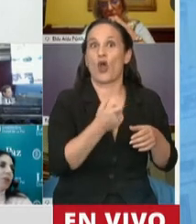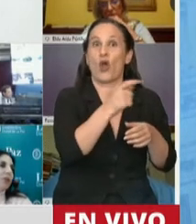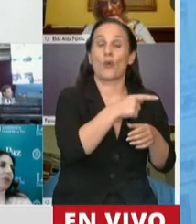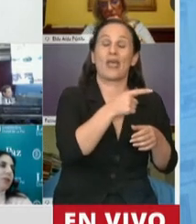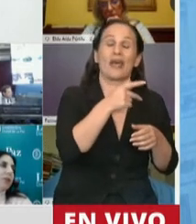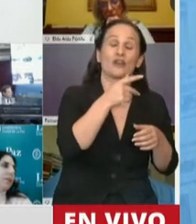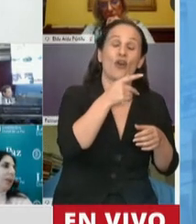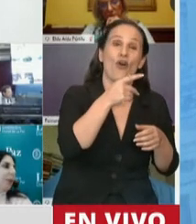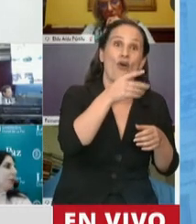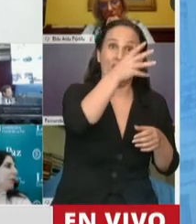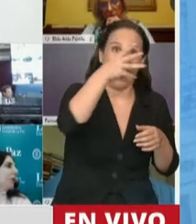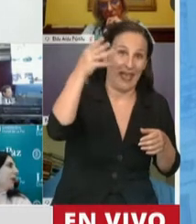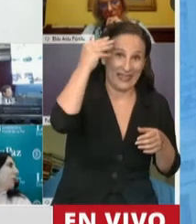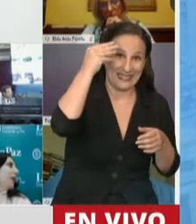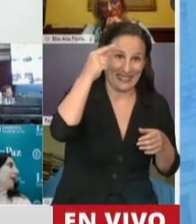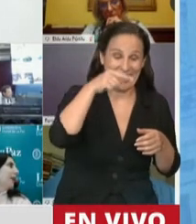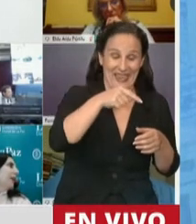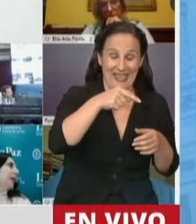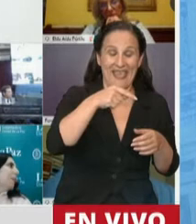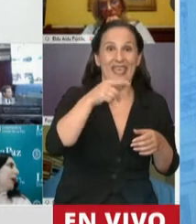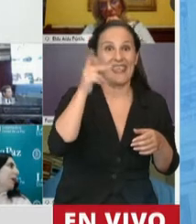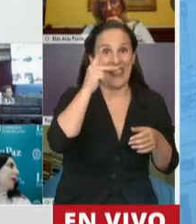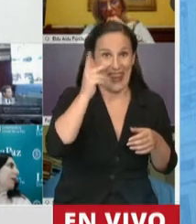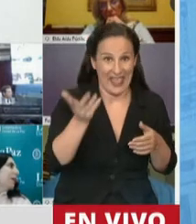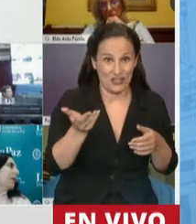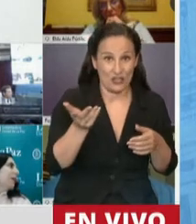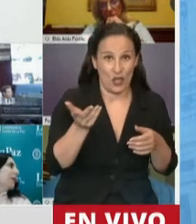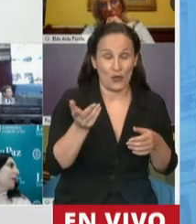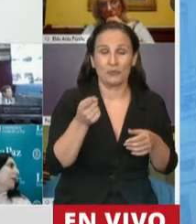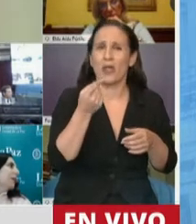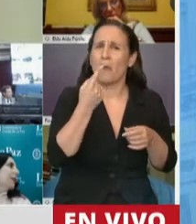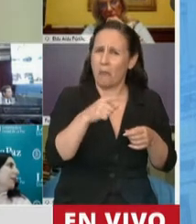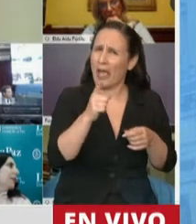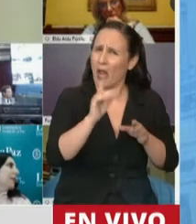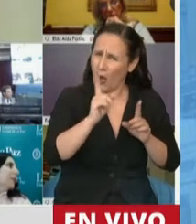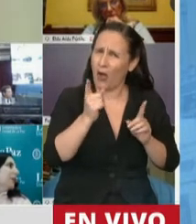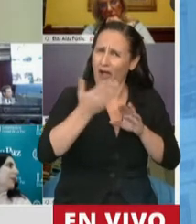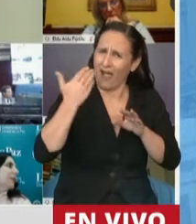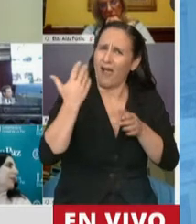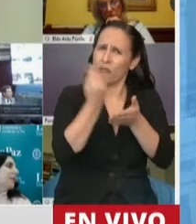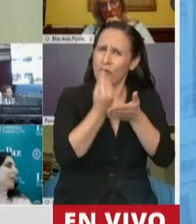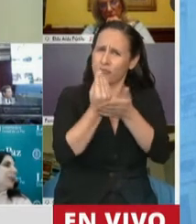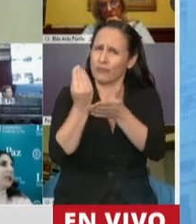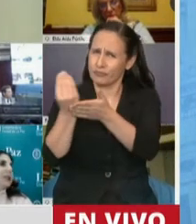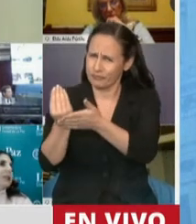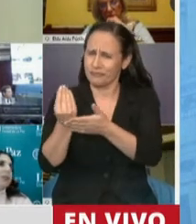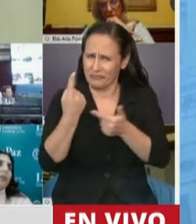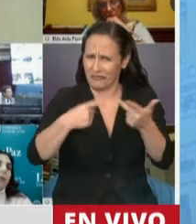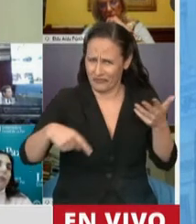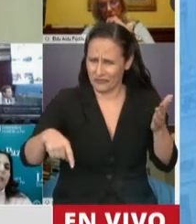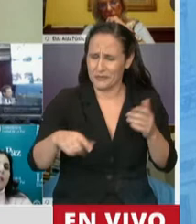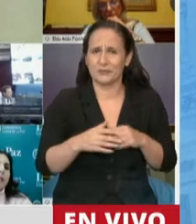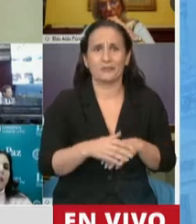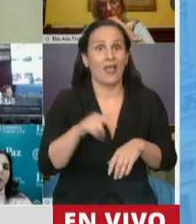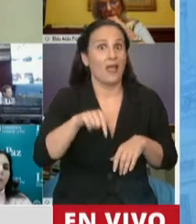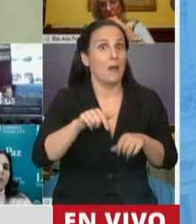Néstor y de Cristina. Pero no fueron los únicos cargos que tuvo. Esta es la primera